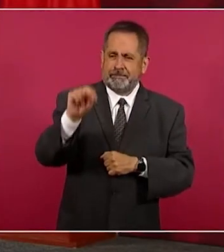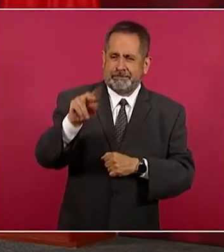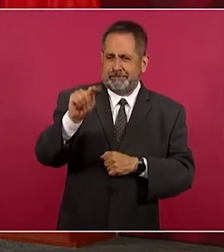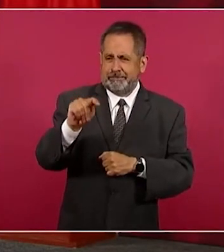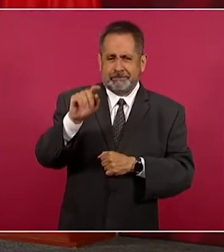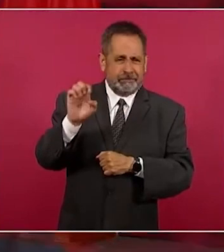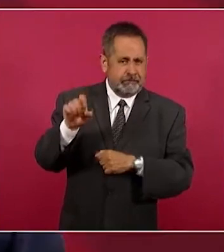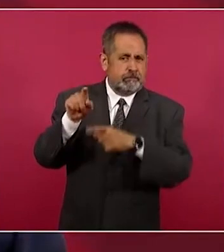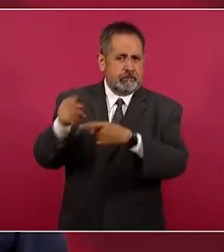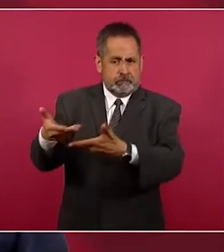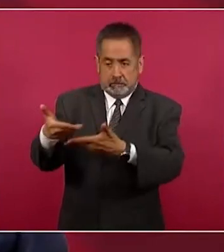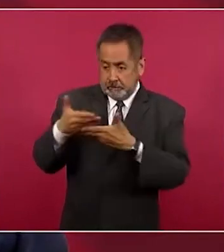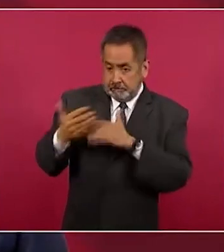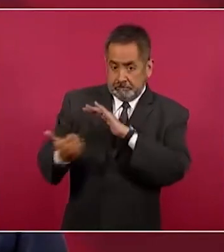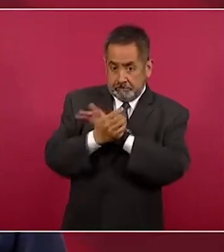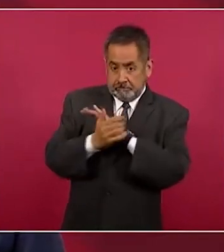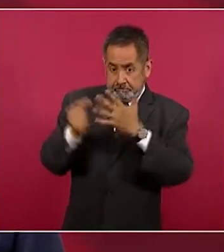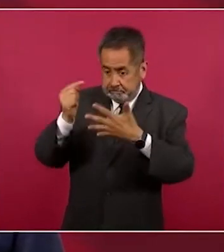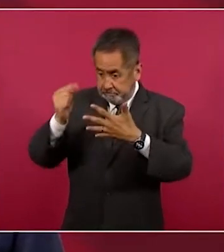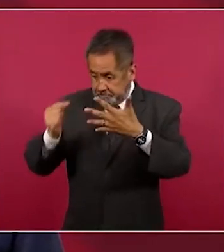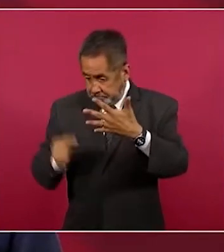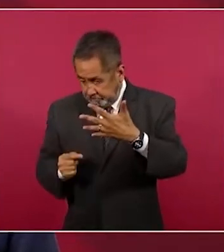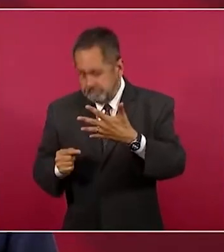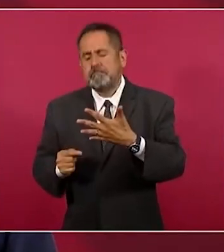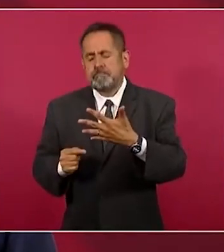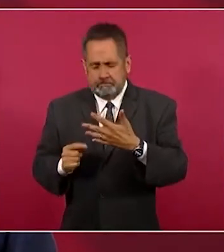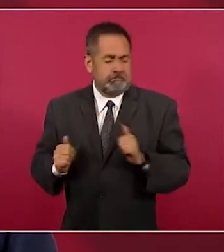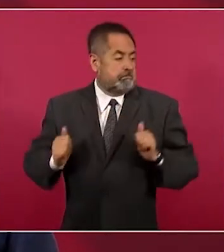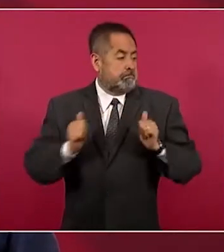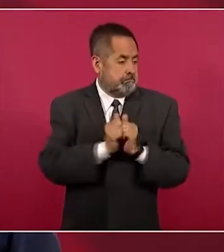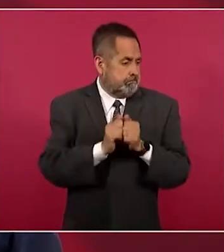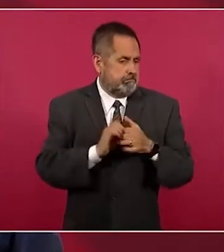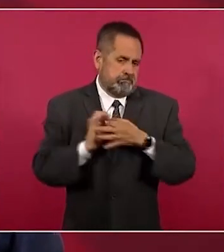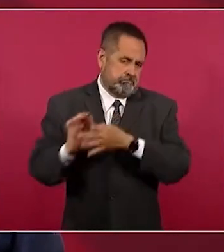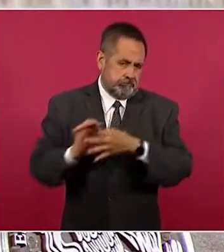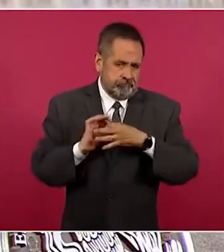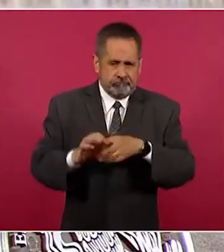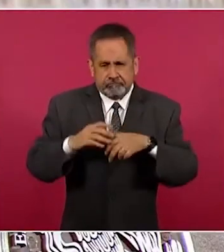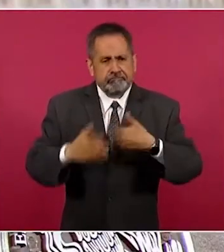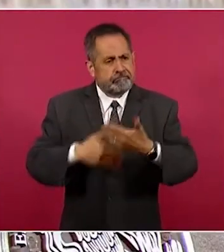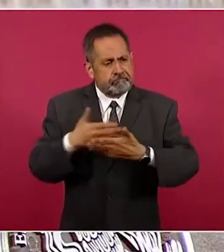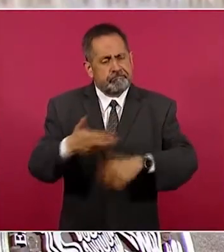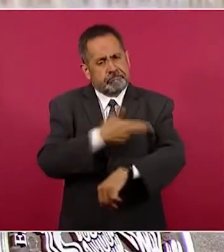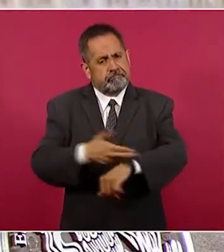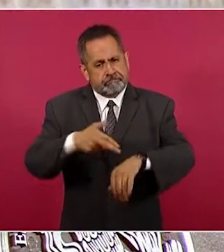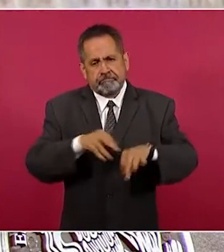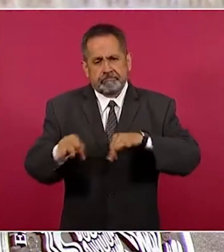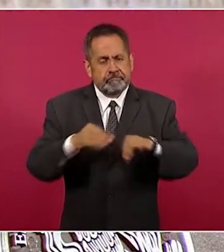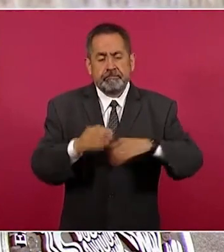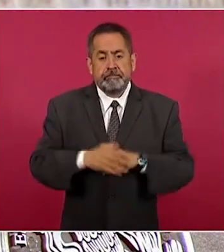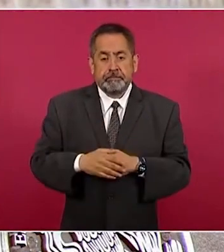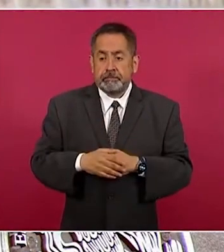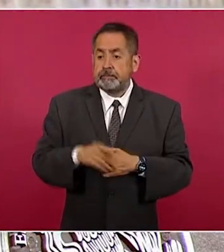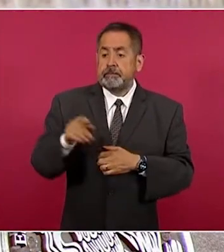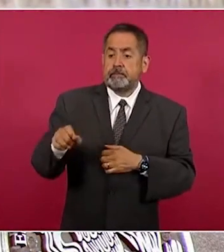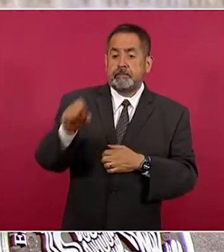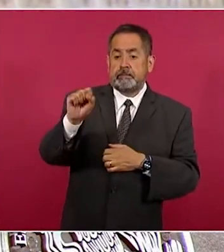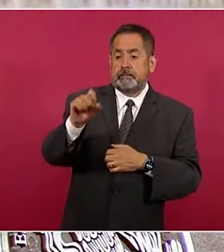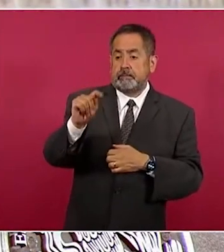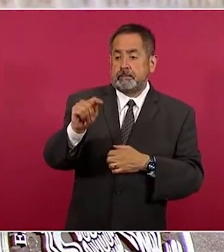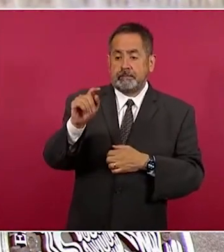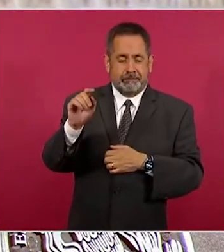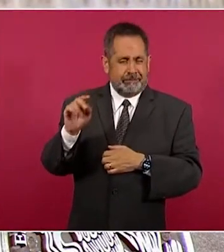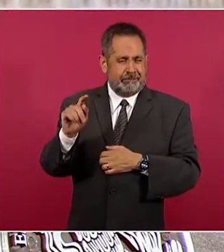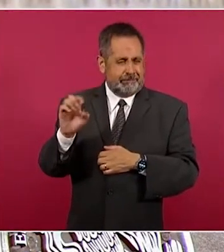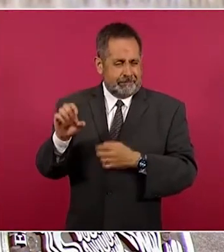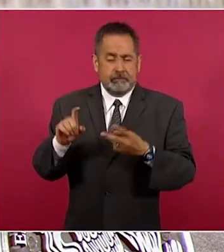una organización, un franco aliado de la educación para este país. Al igual que la CENTE, los amigos